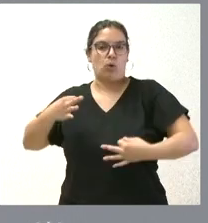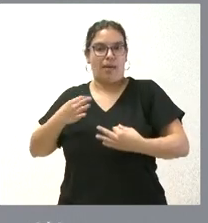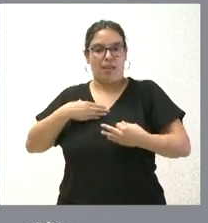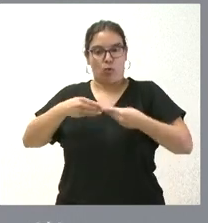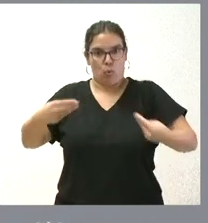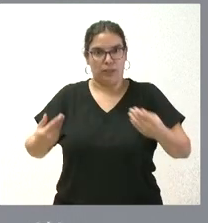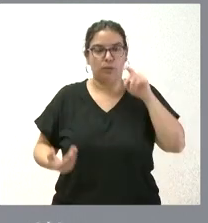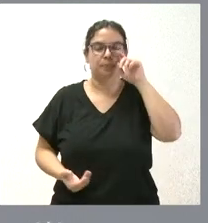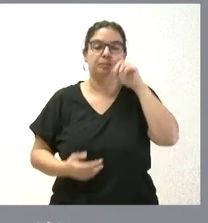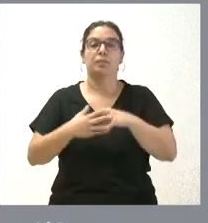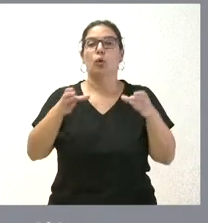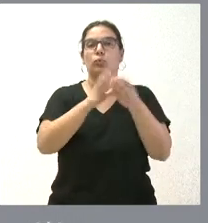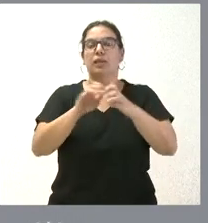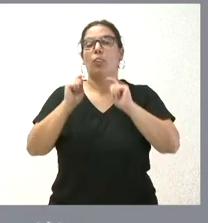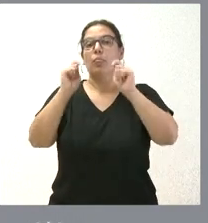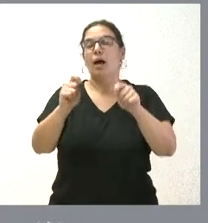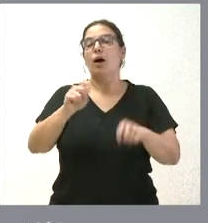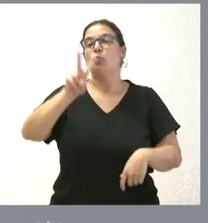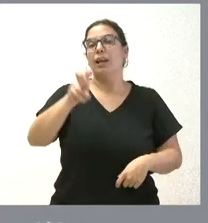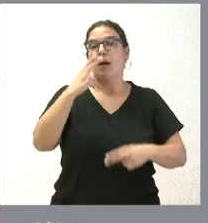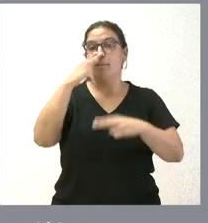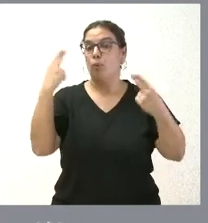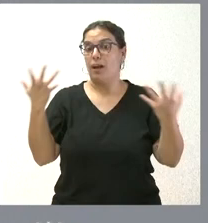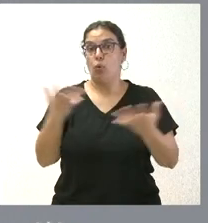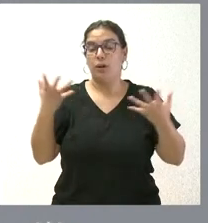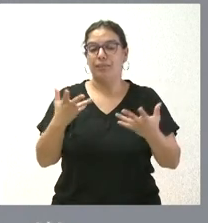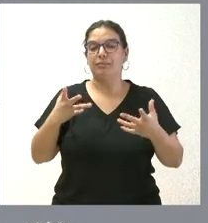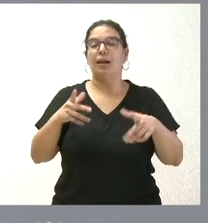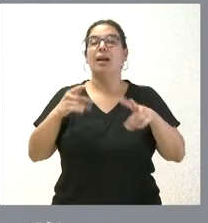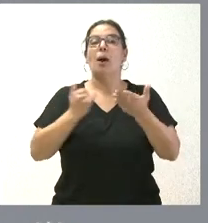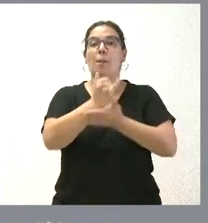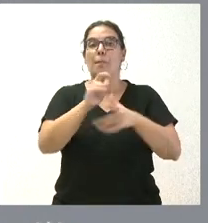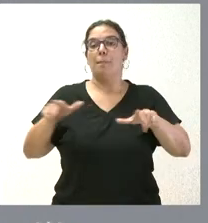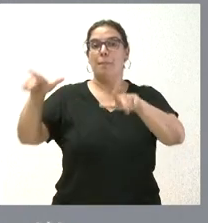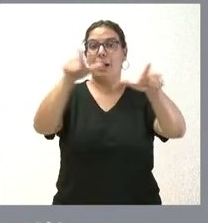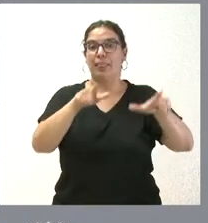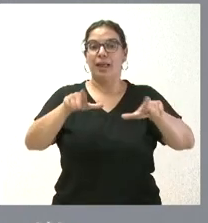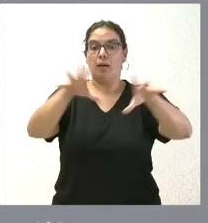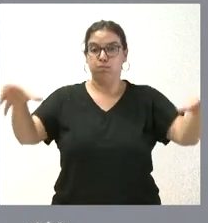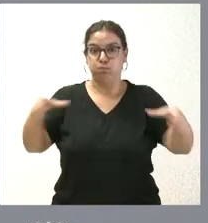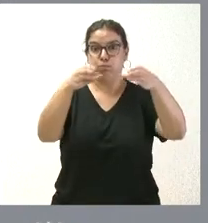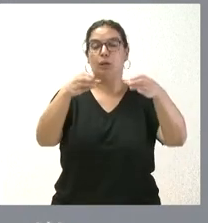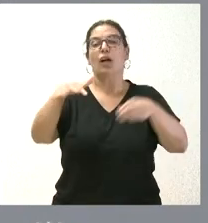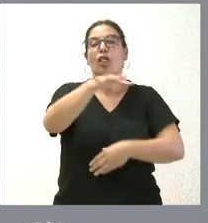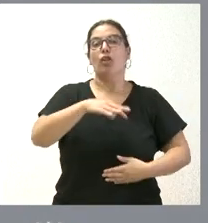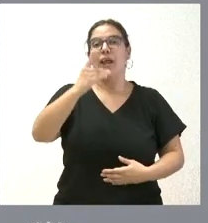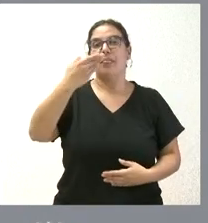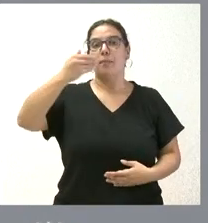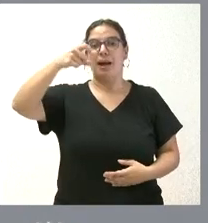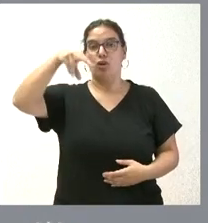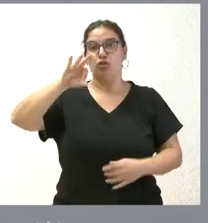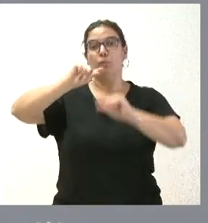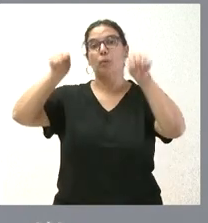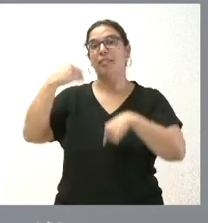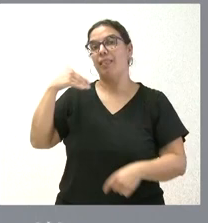La Junta declara de utilidad pública y urgente ejecución la concentración parcelaria en la zona de Débano, en Soria, en la que se van a invertir cerca de